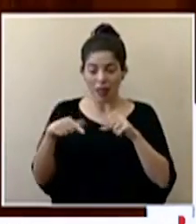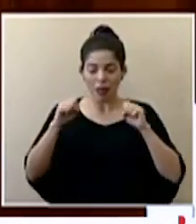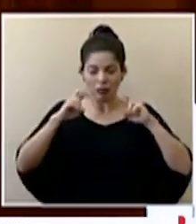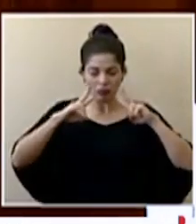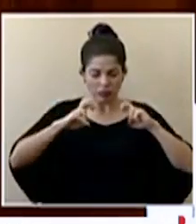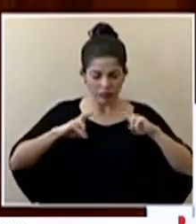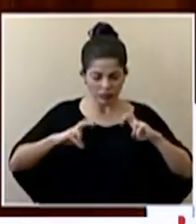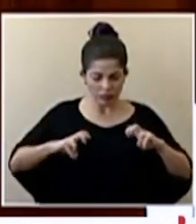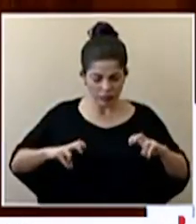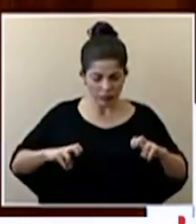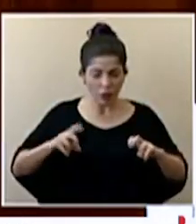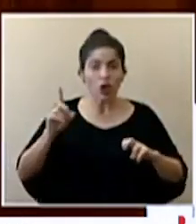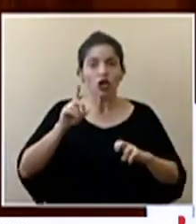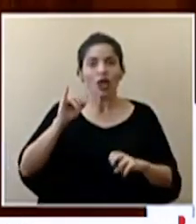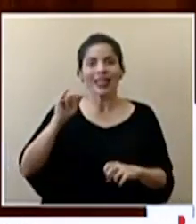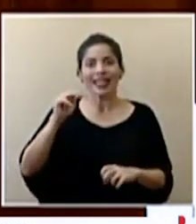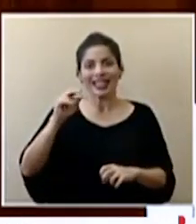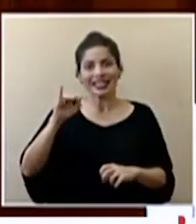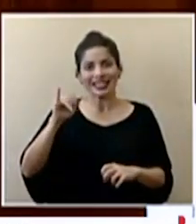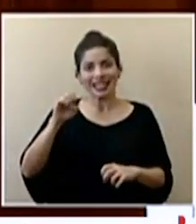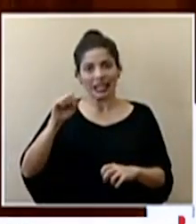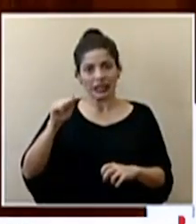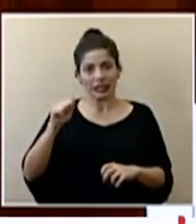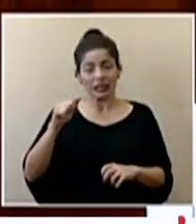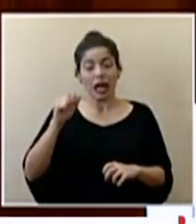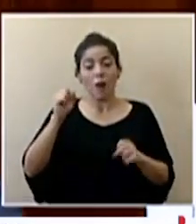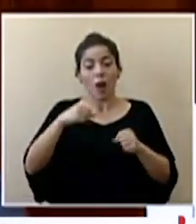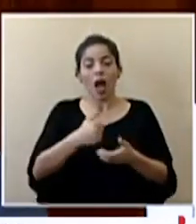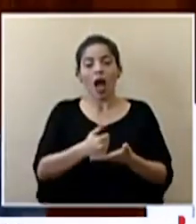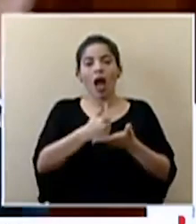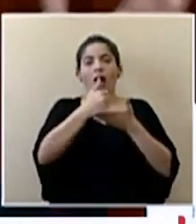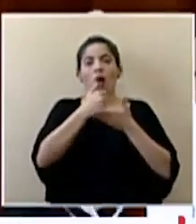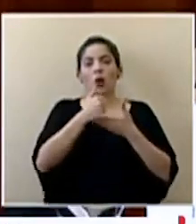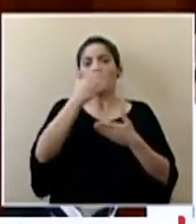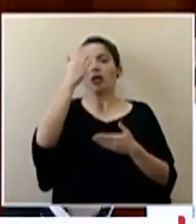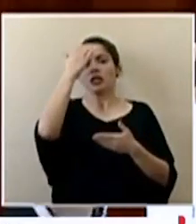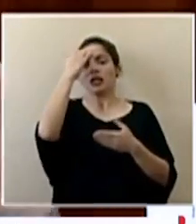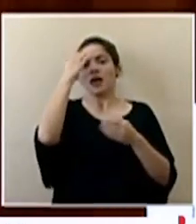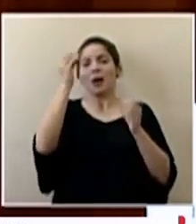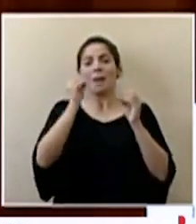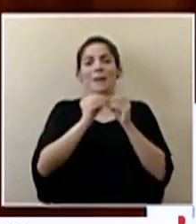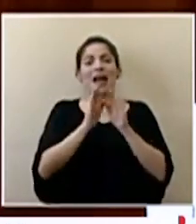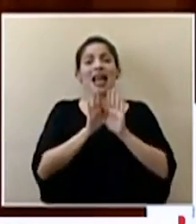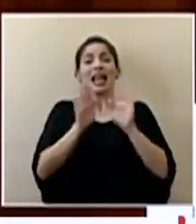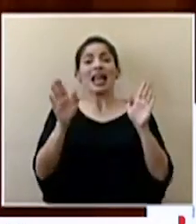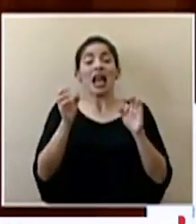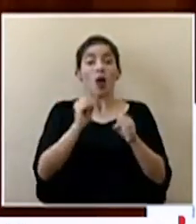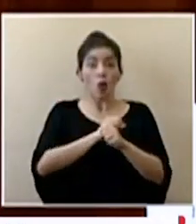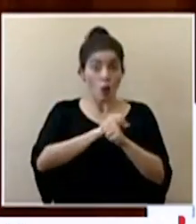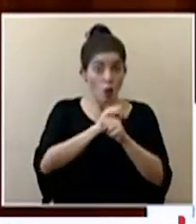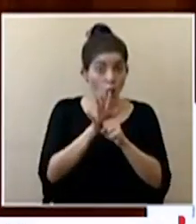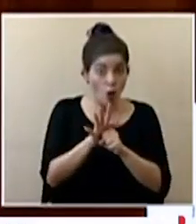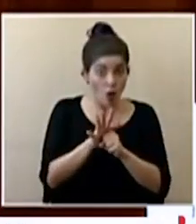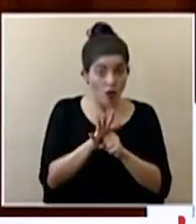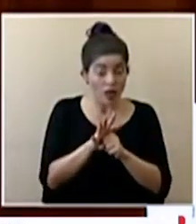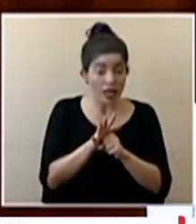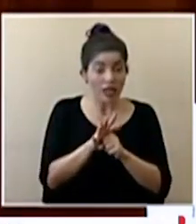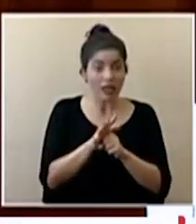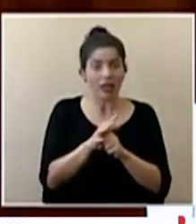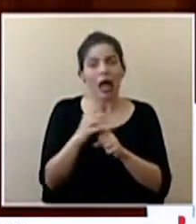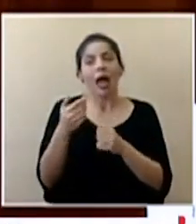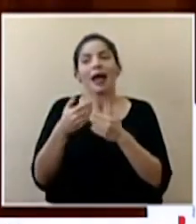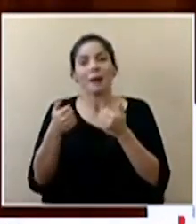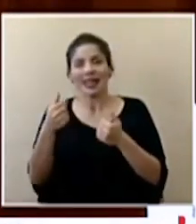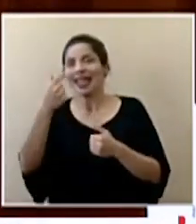analizadas en el incienza para saber de forma magnificada si el COVID-19 además de la